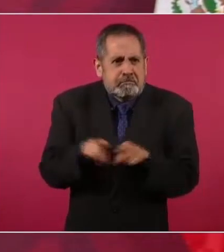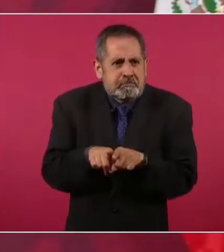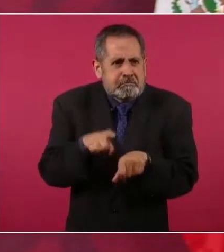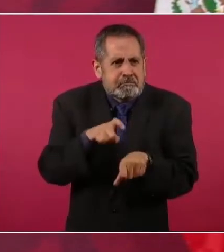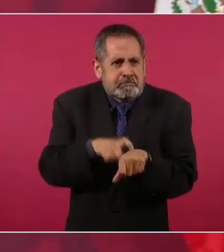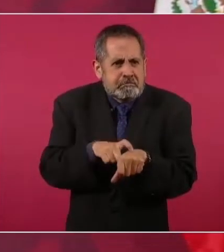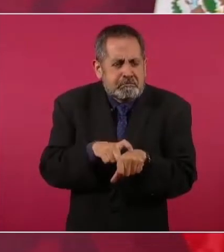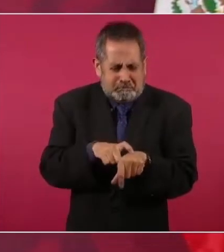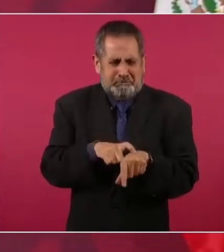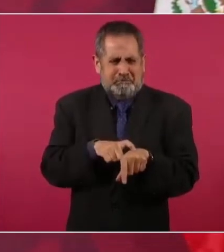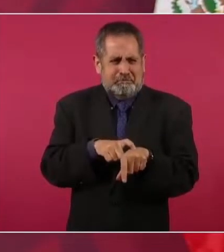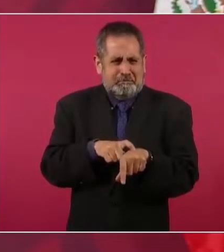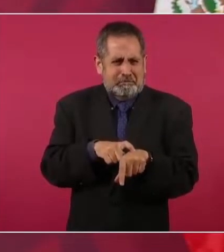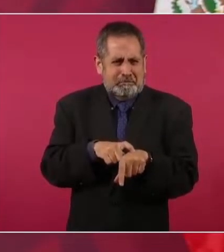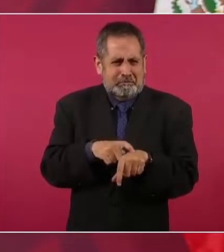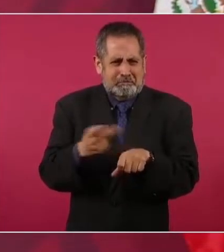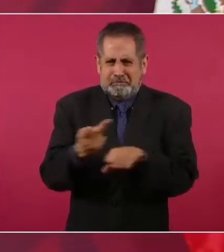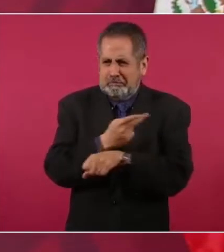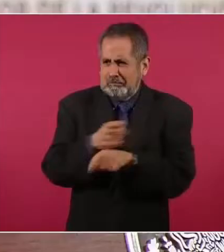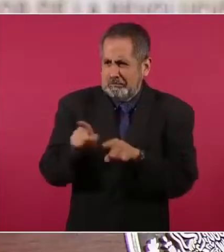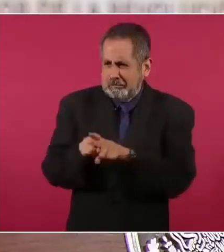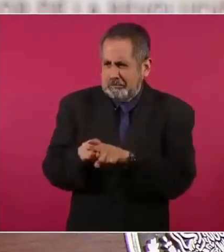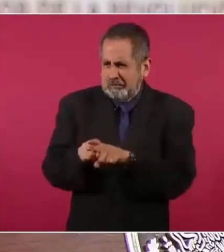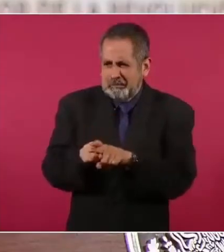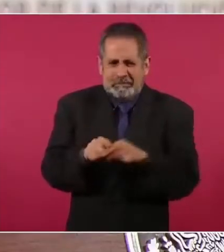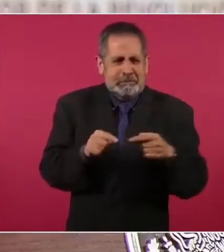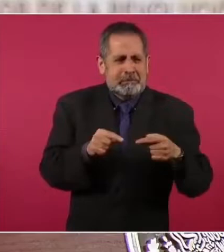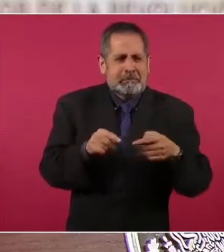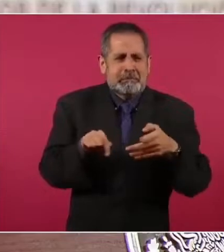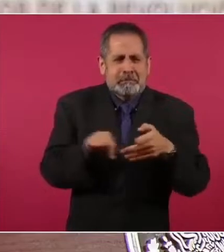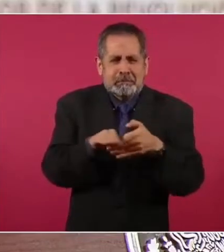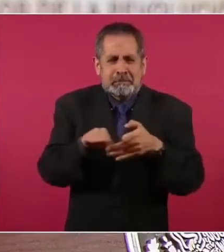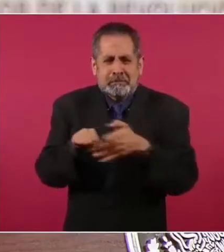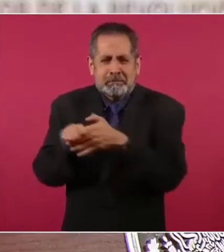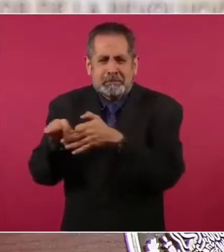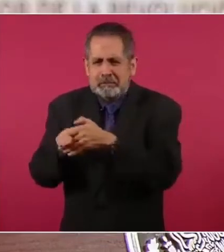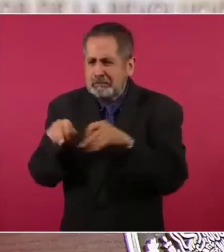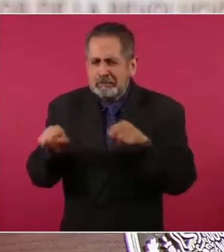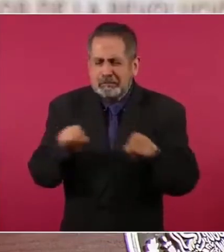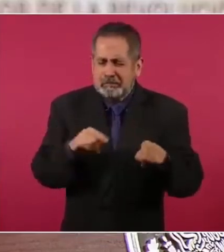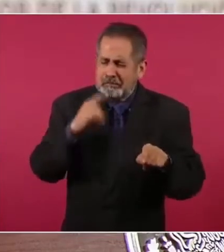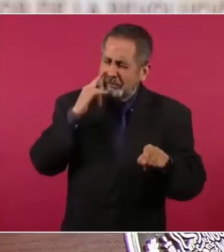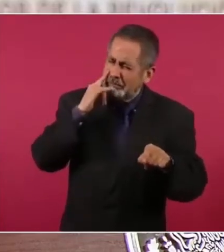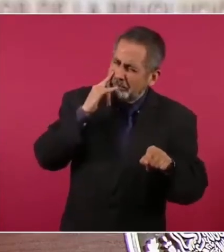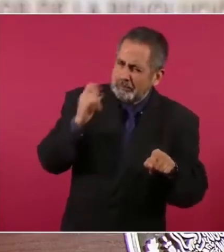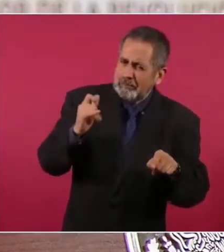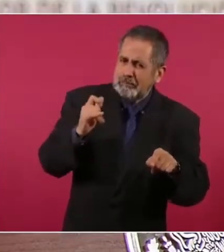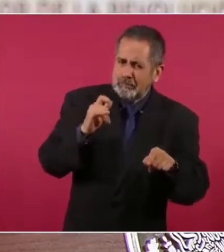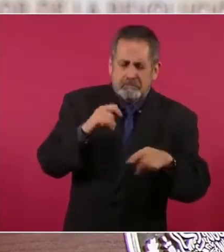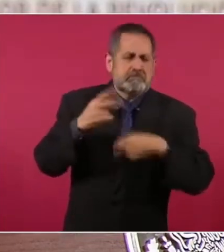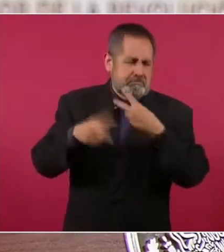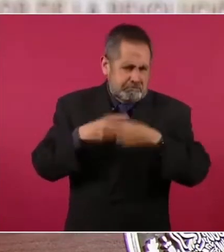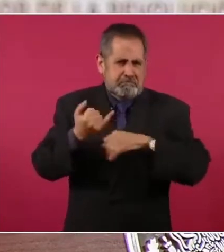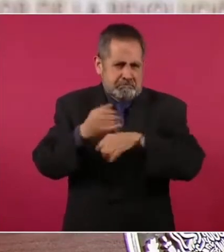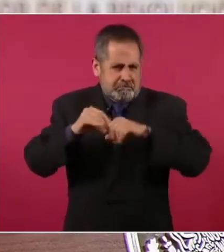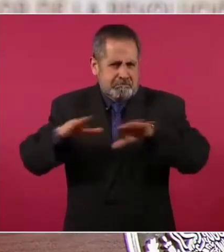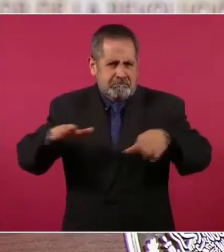o casi al mismo tiempo, de qué se trata. O vamos a informar